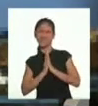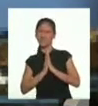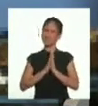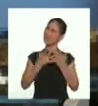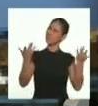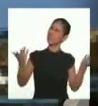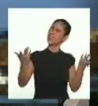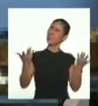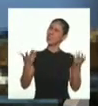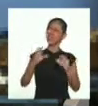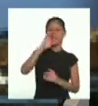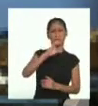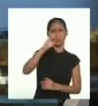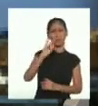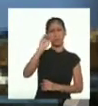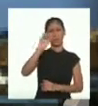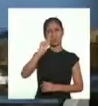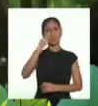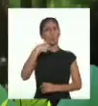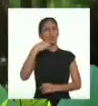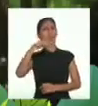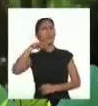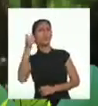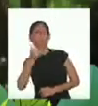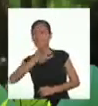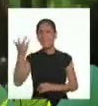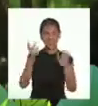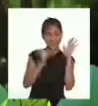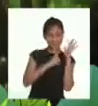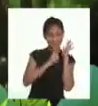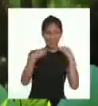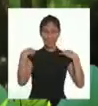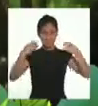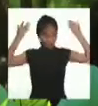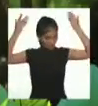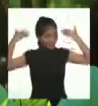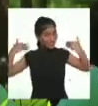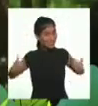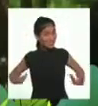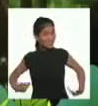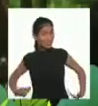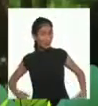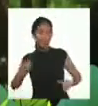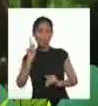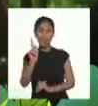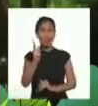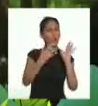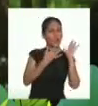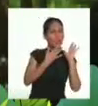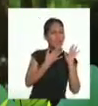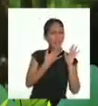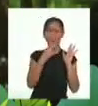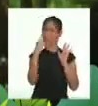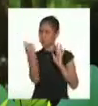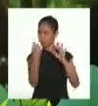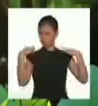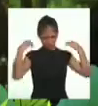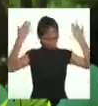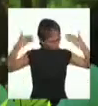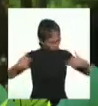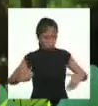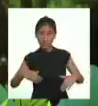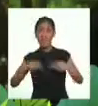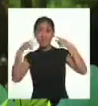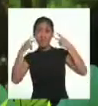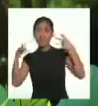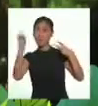¿Qué es, Kusma? ¡Ah! Es un vestido de una sola fiesta que se usa en